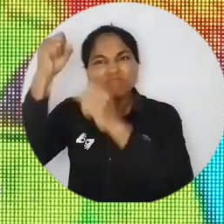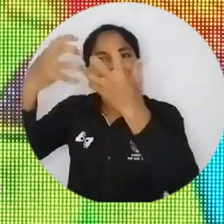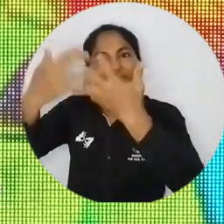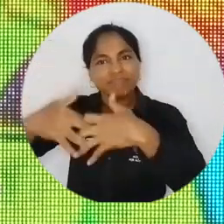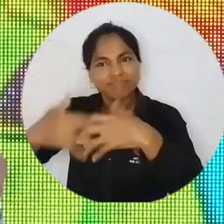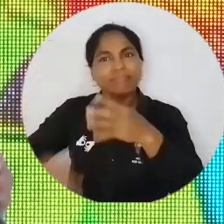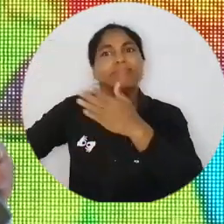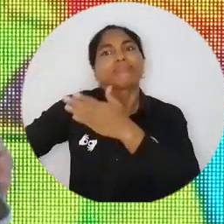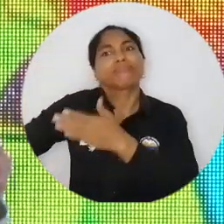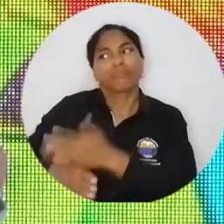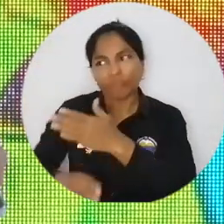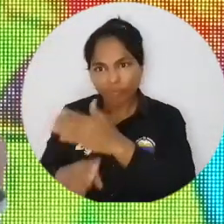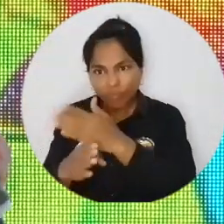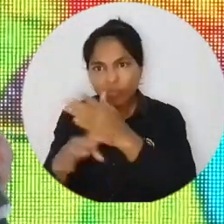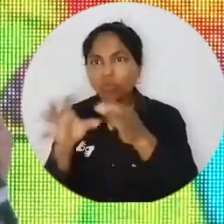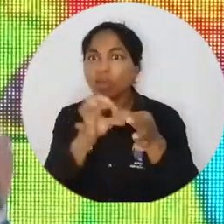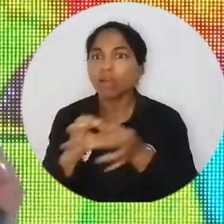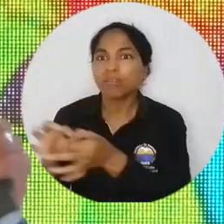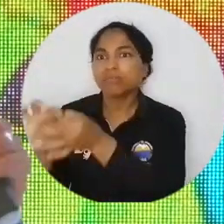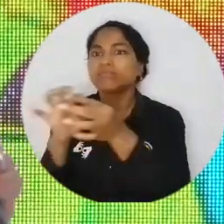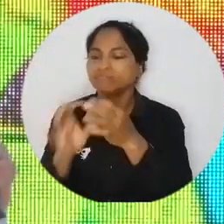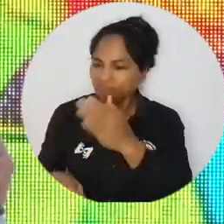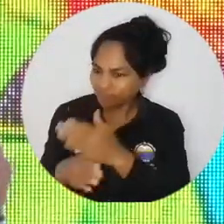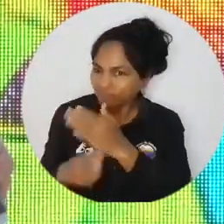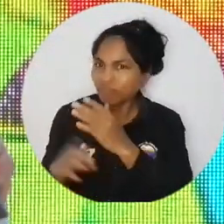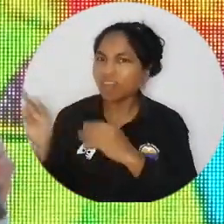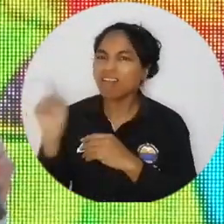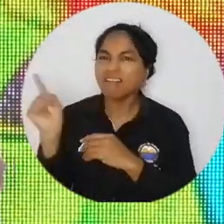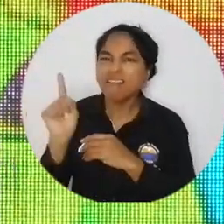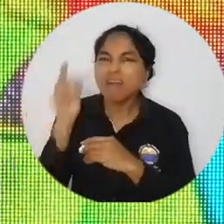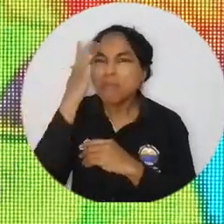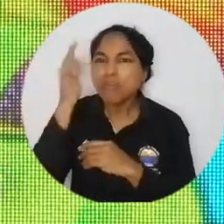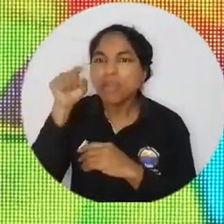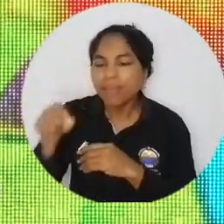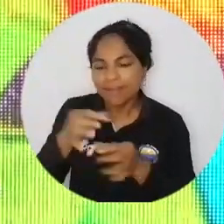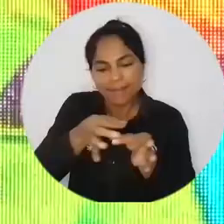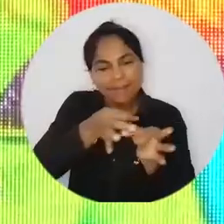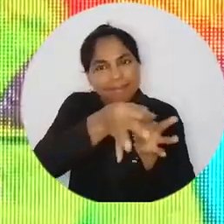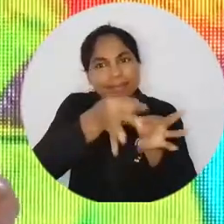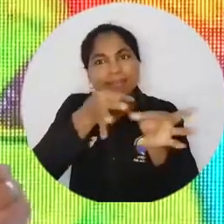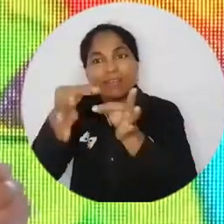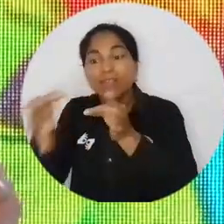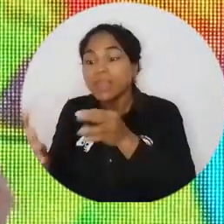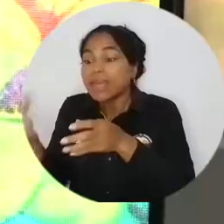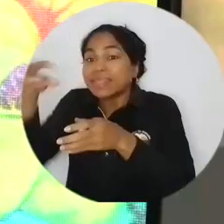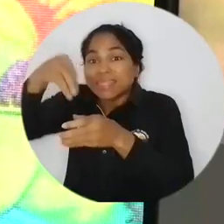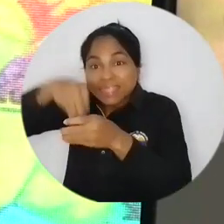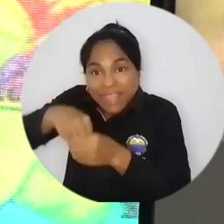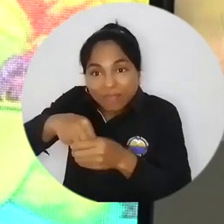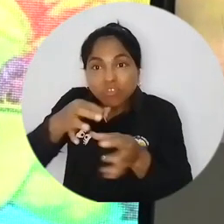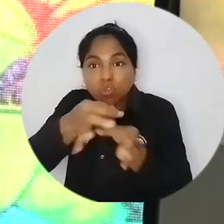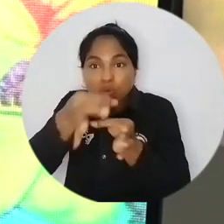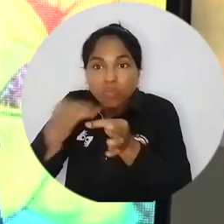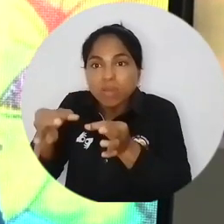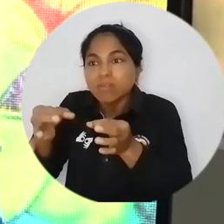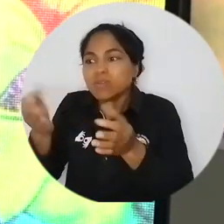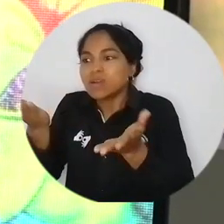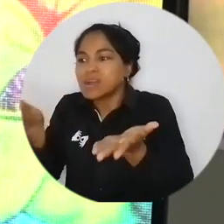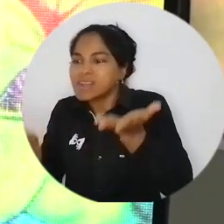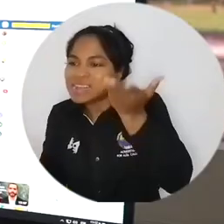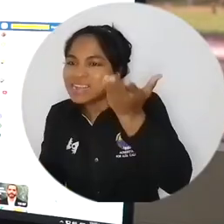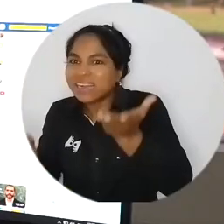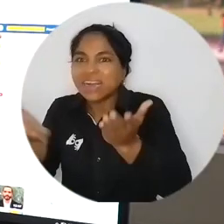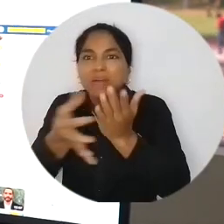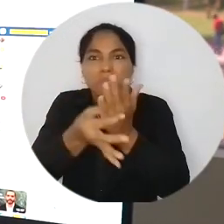tiempo, porque somos un país de regiones, pero también dentro de las regiones hay desigualdades entre capitales y periferia. Durante su intervención, el